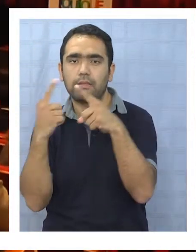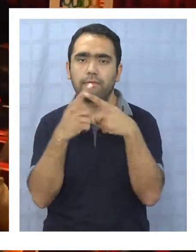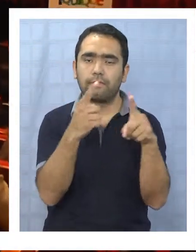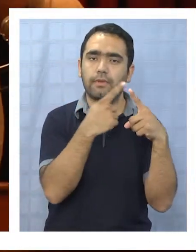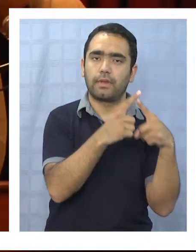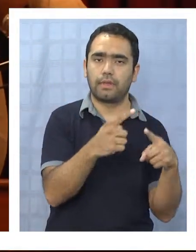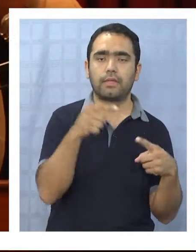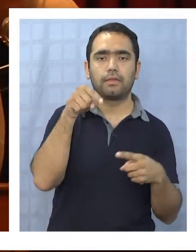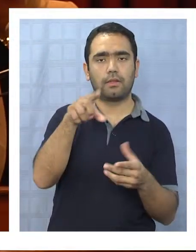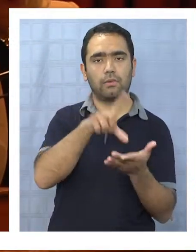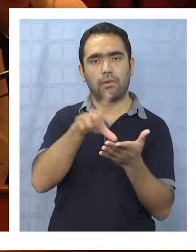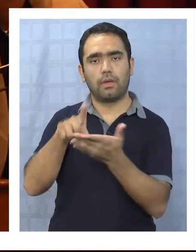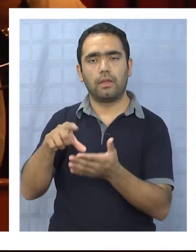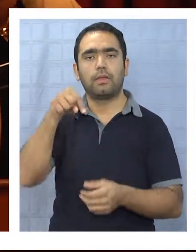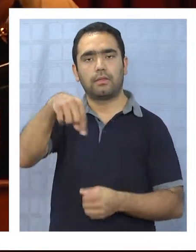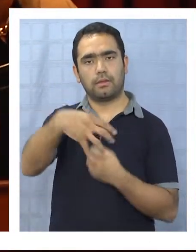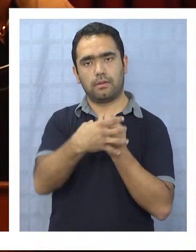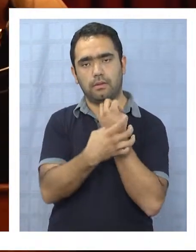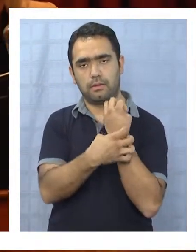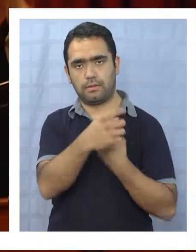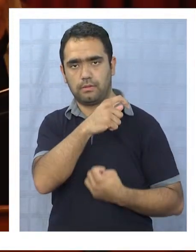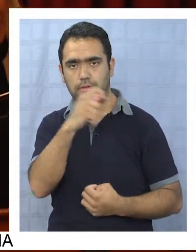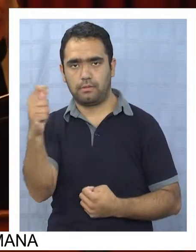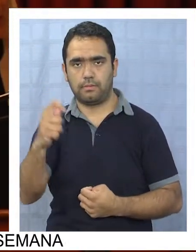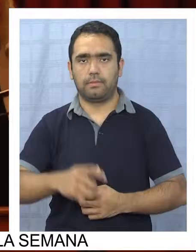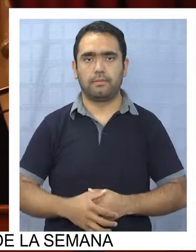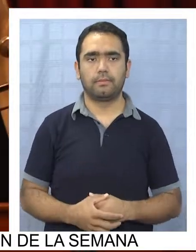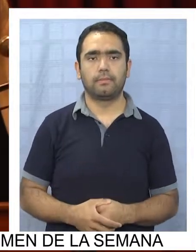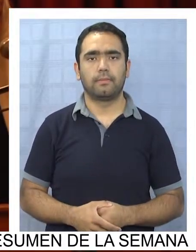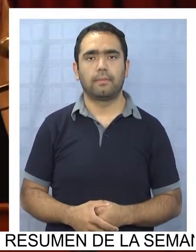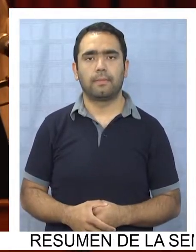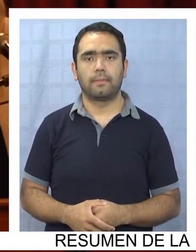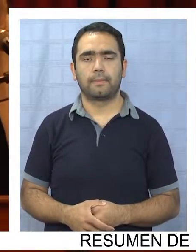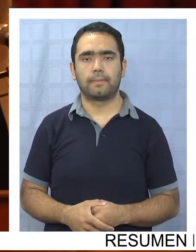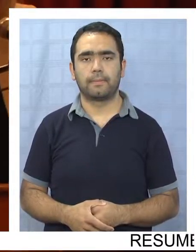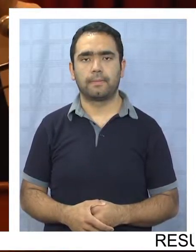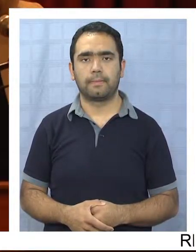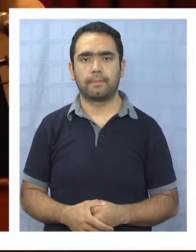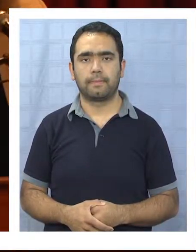y en el área clínica de distintos establecimientos de la región.